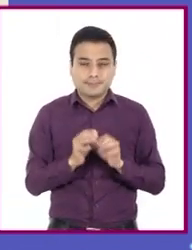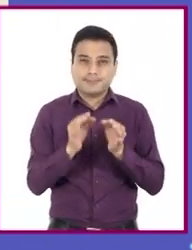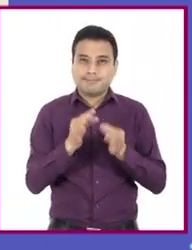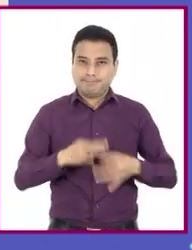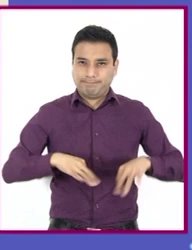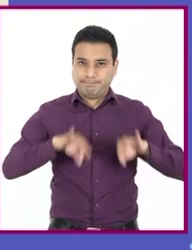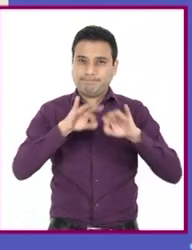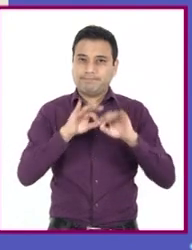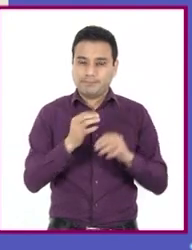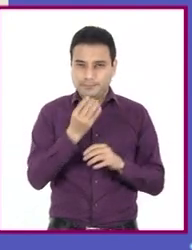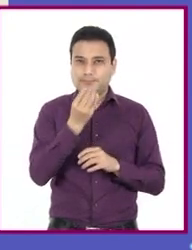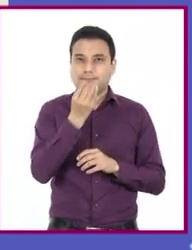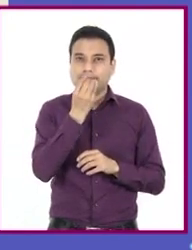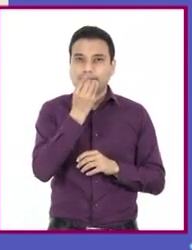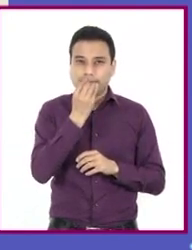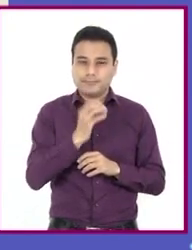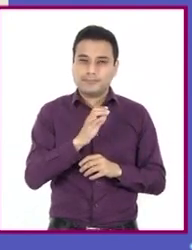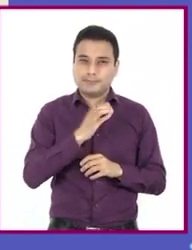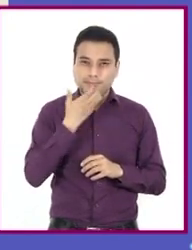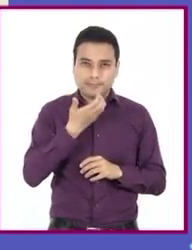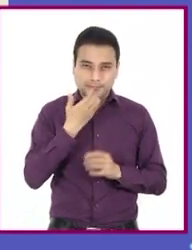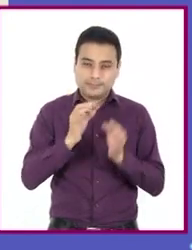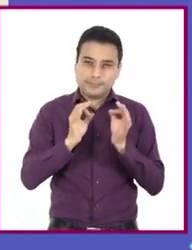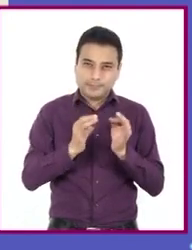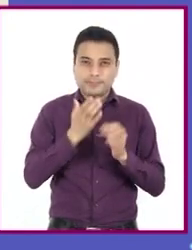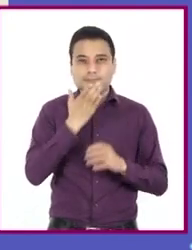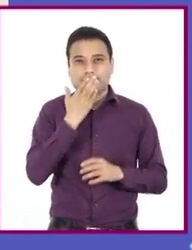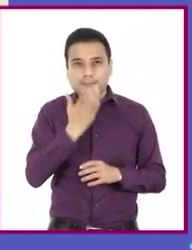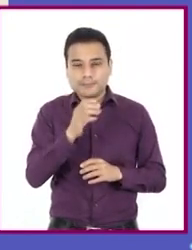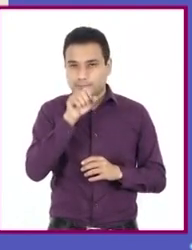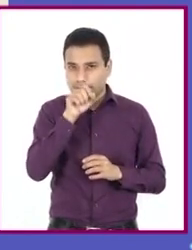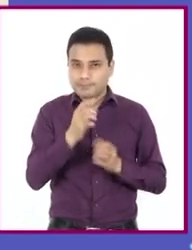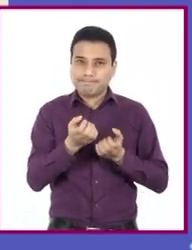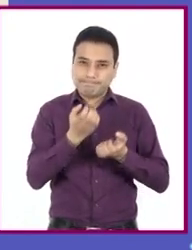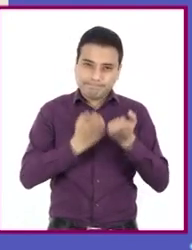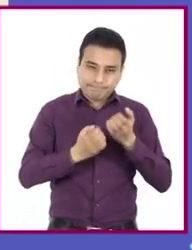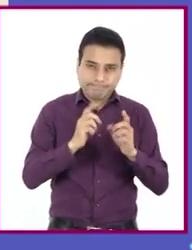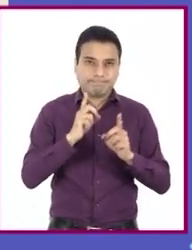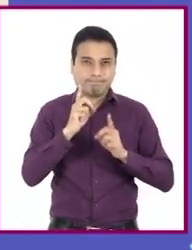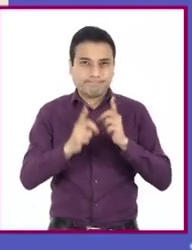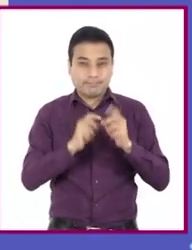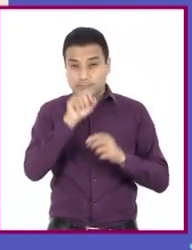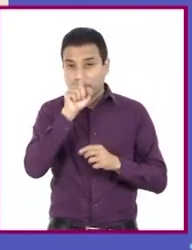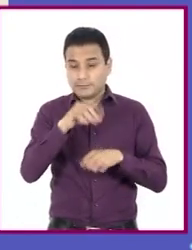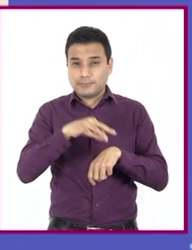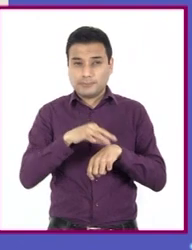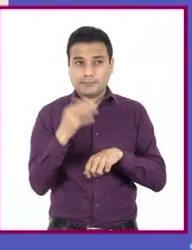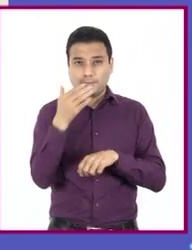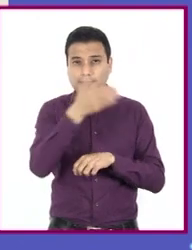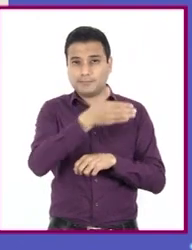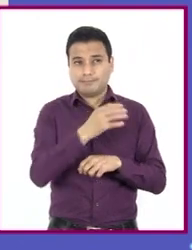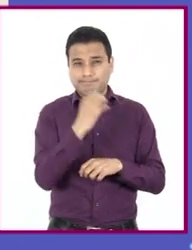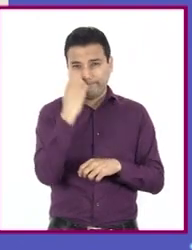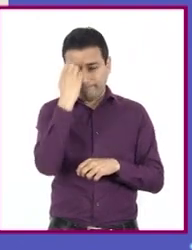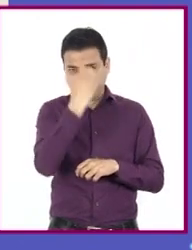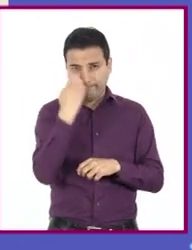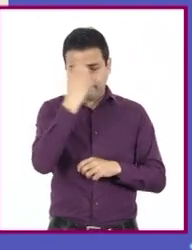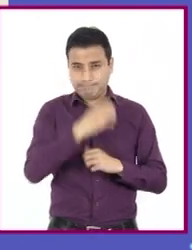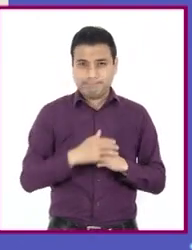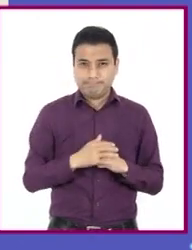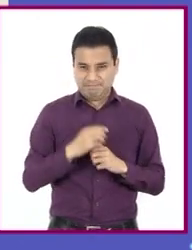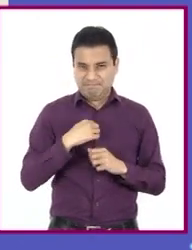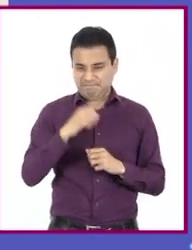modificar hábitos alimenticios, fomentar la práctica de actividad física y consultar a profesionales de la salud. Algunas